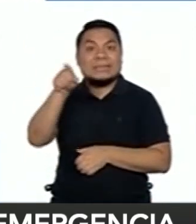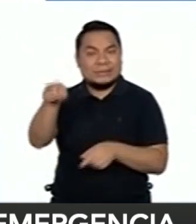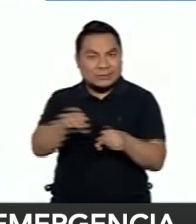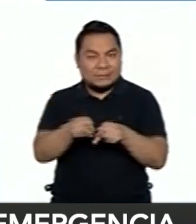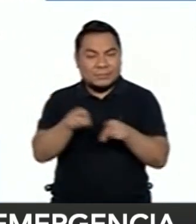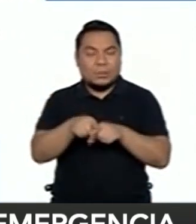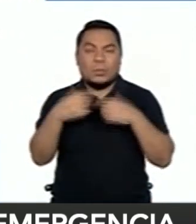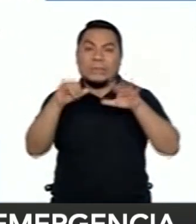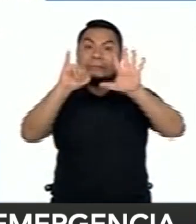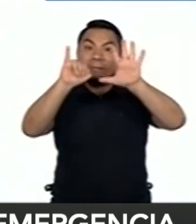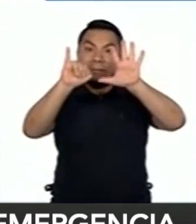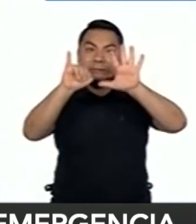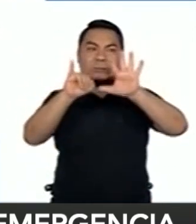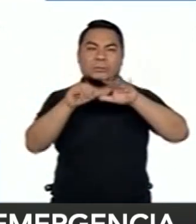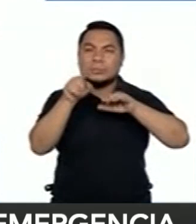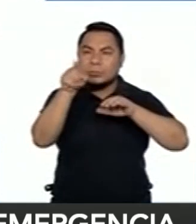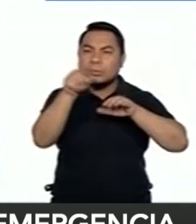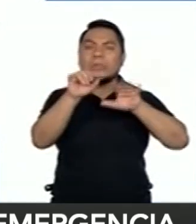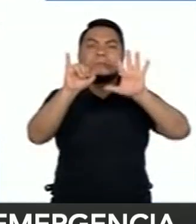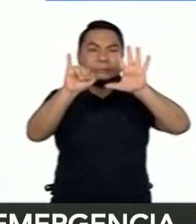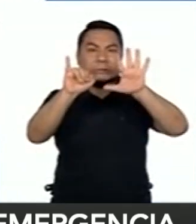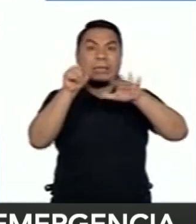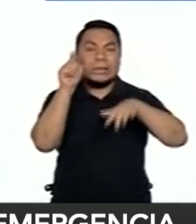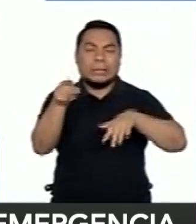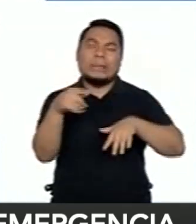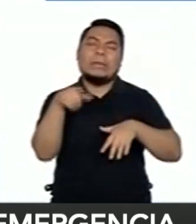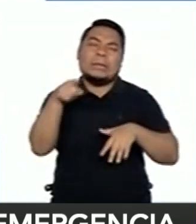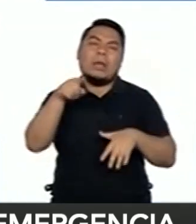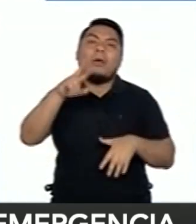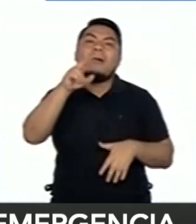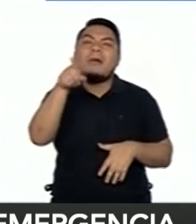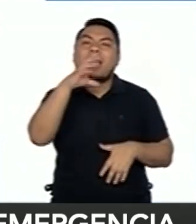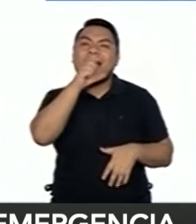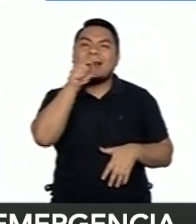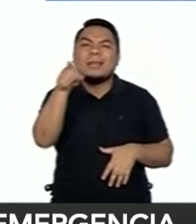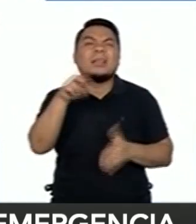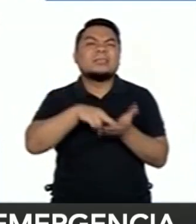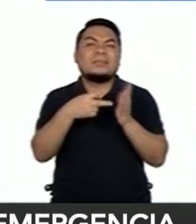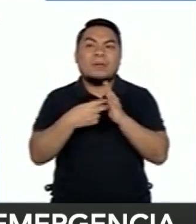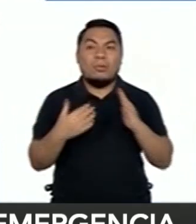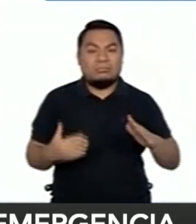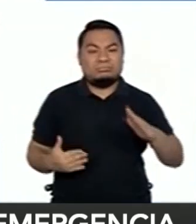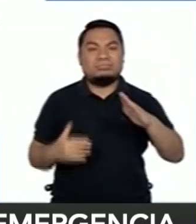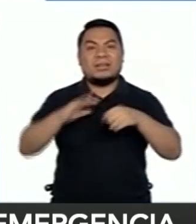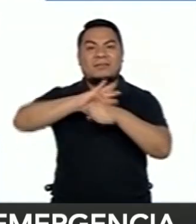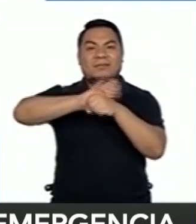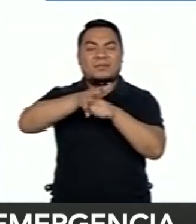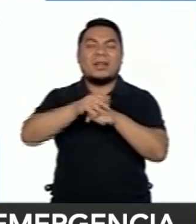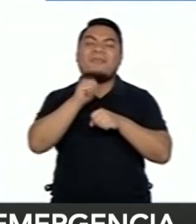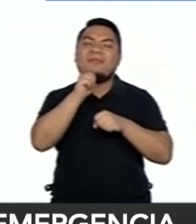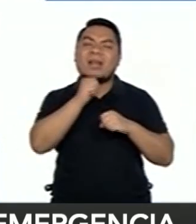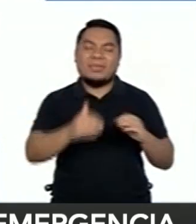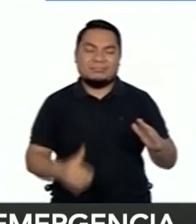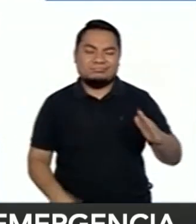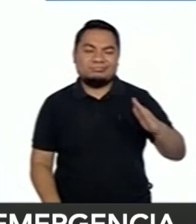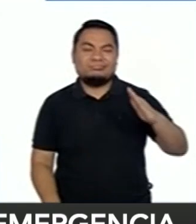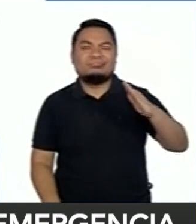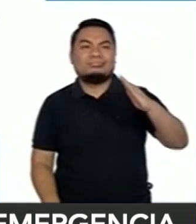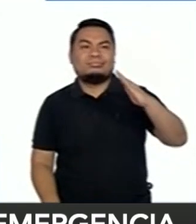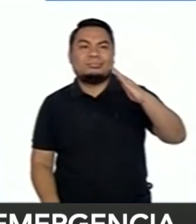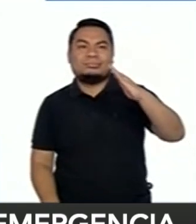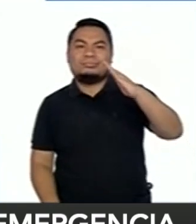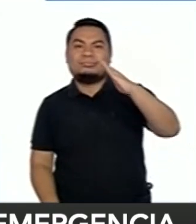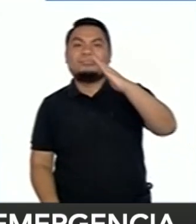regiones, dos, cuatro, seis, sí, seis regiones, donde la curva de crecimiento todavía